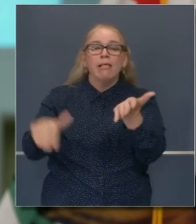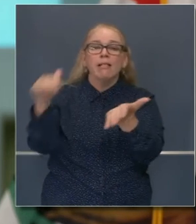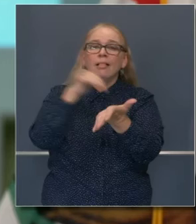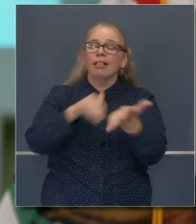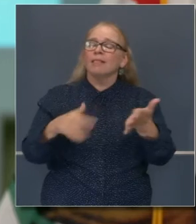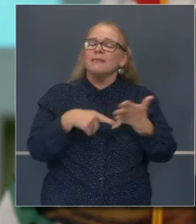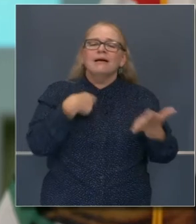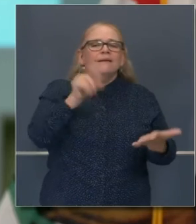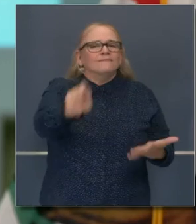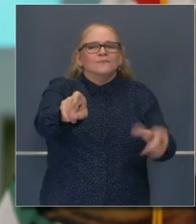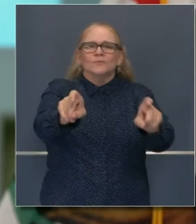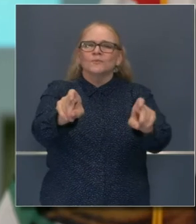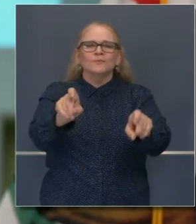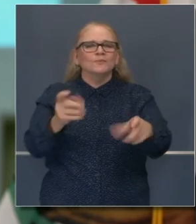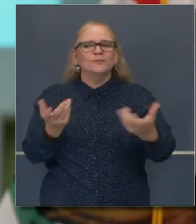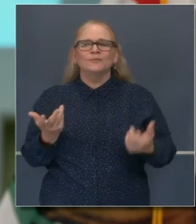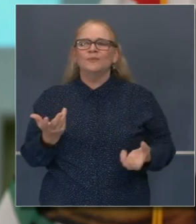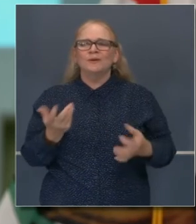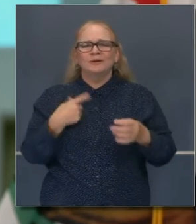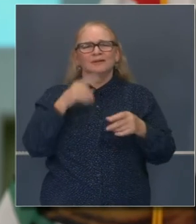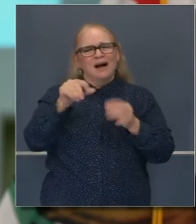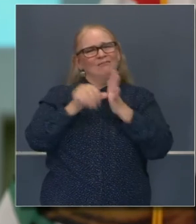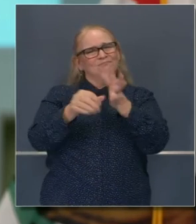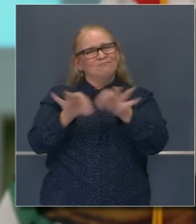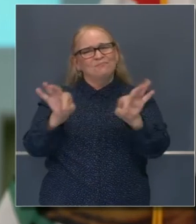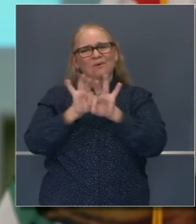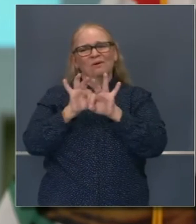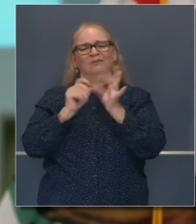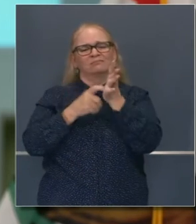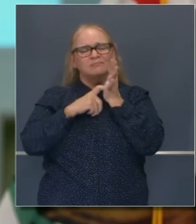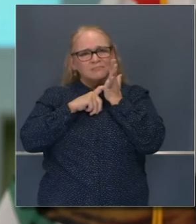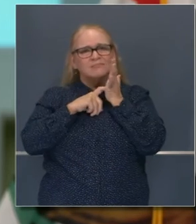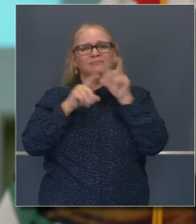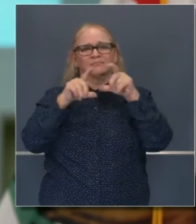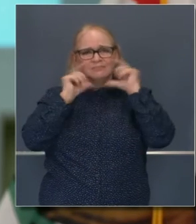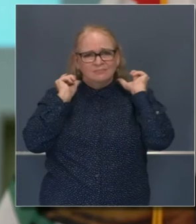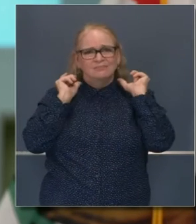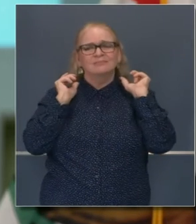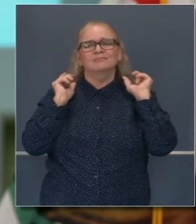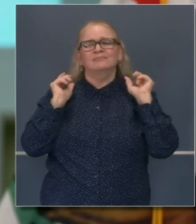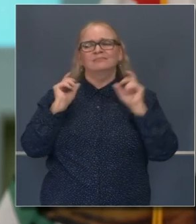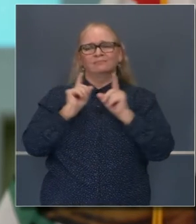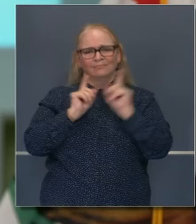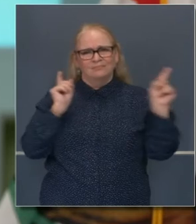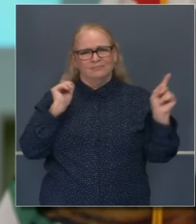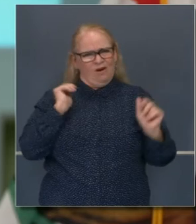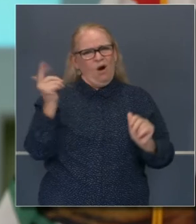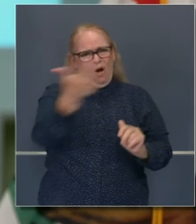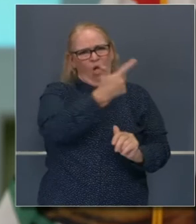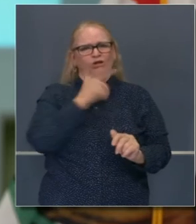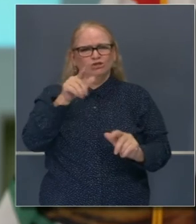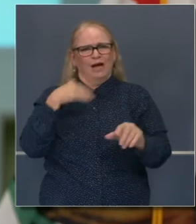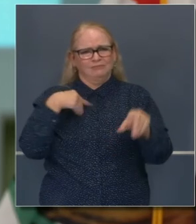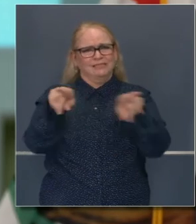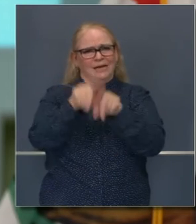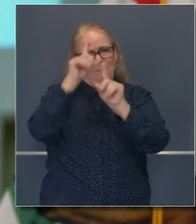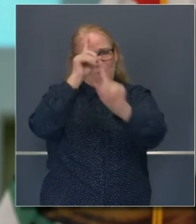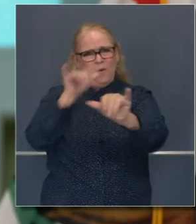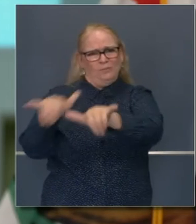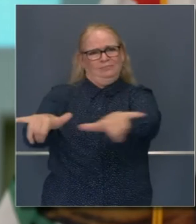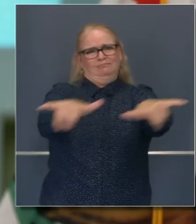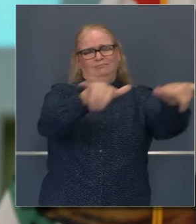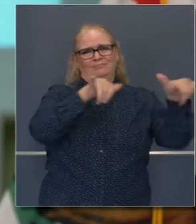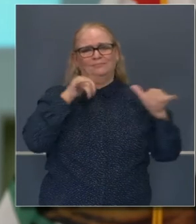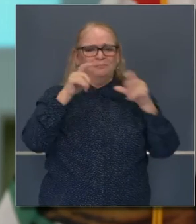por ser tautológico, con este mandato, nuestra misión colectiva, respecto a estos